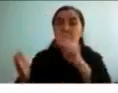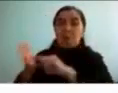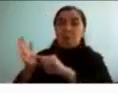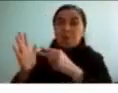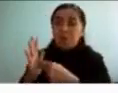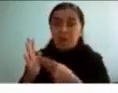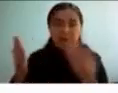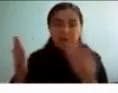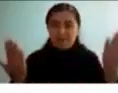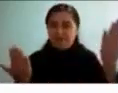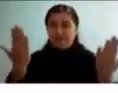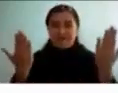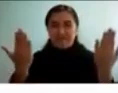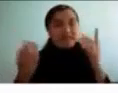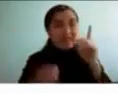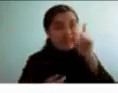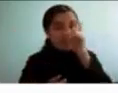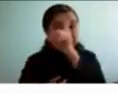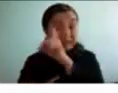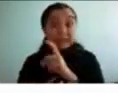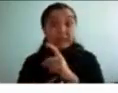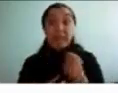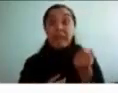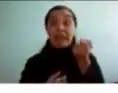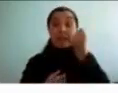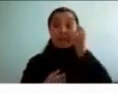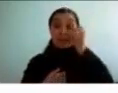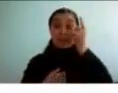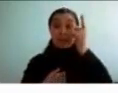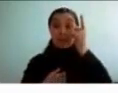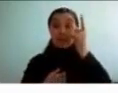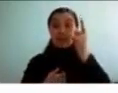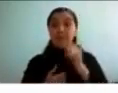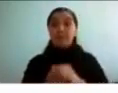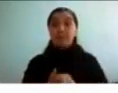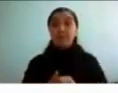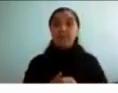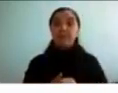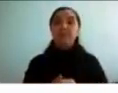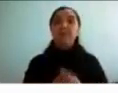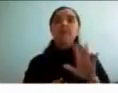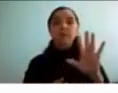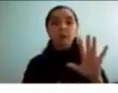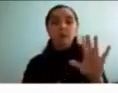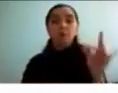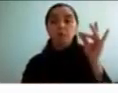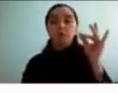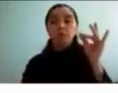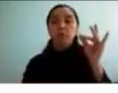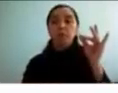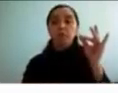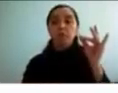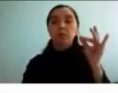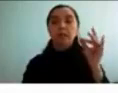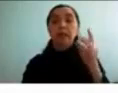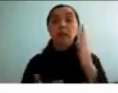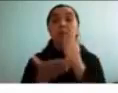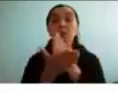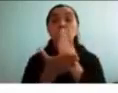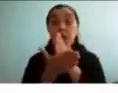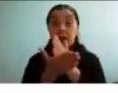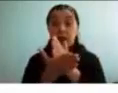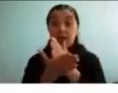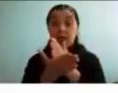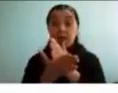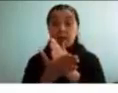con problemas lo ideal sería detectarlo en la escuela y además en